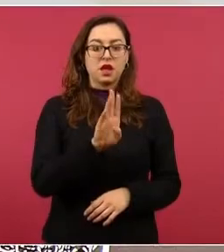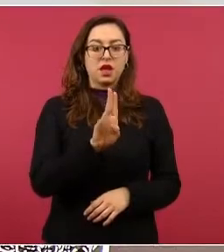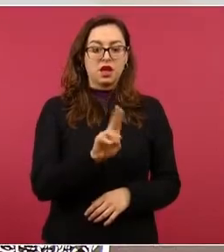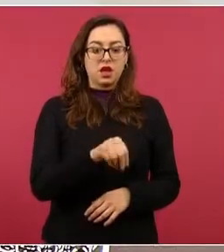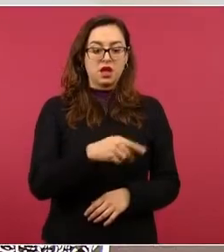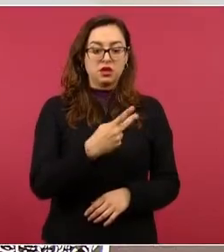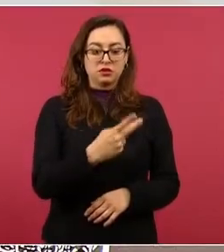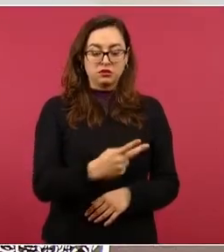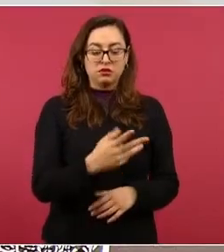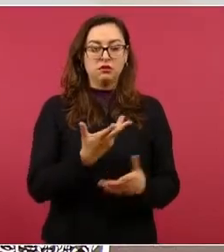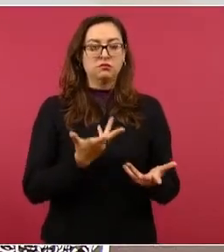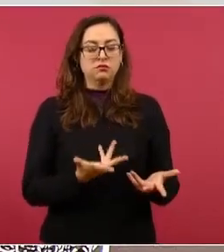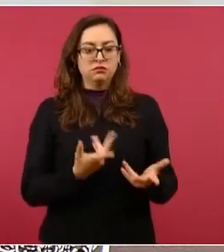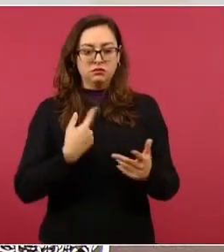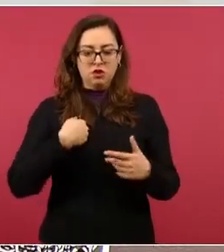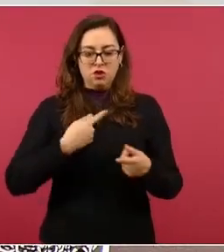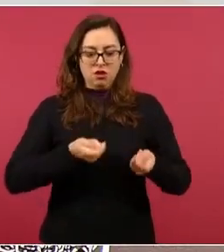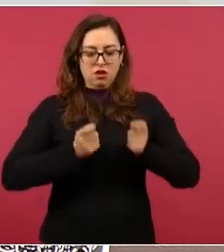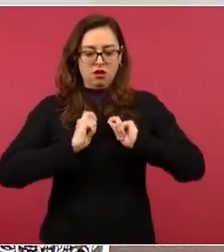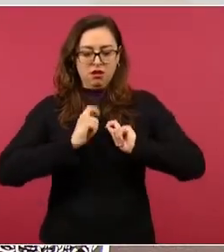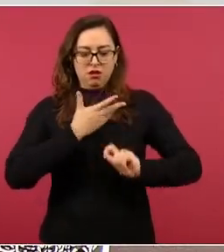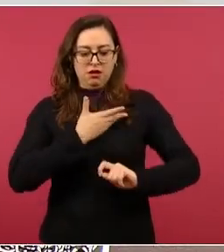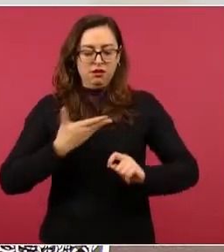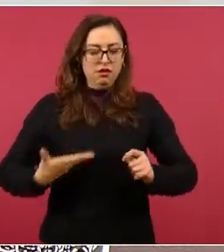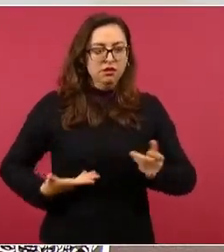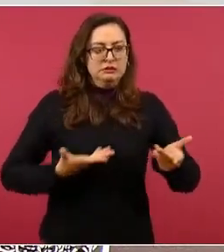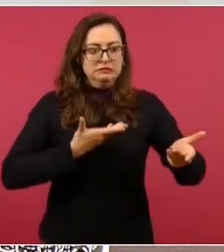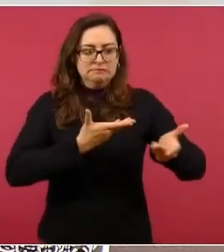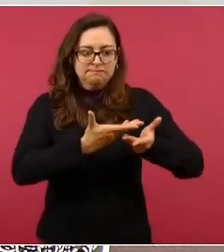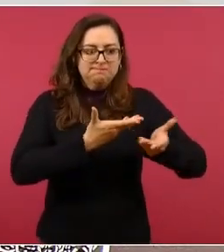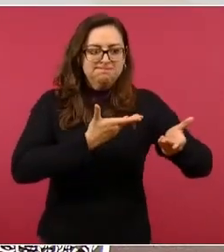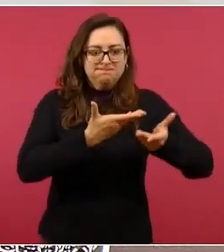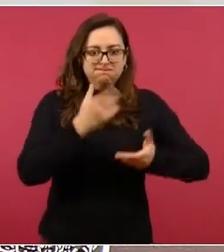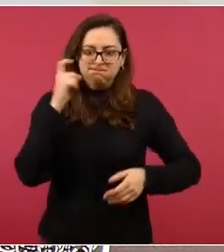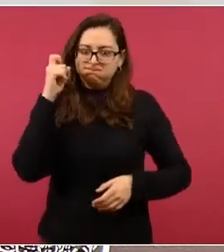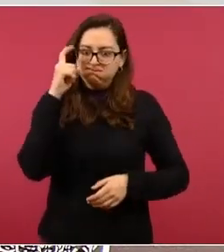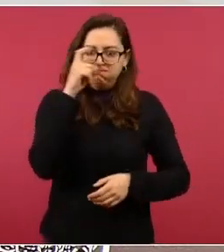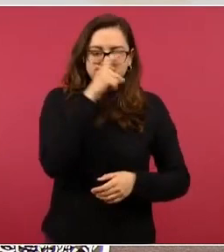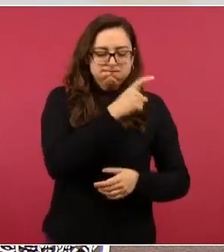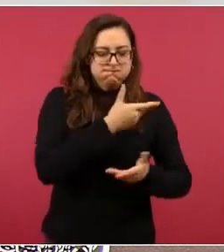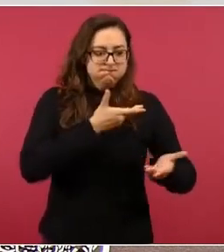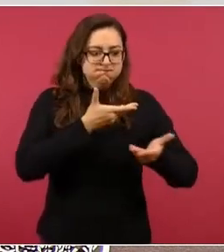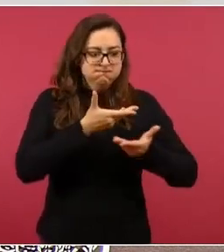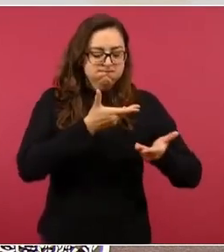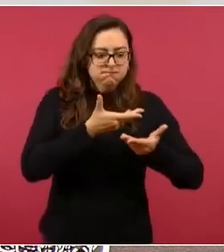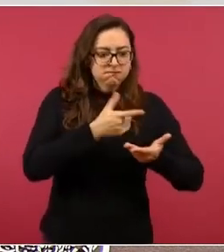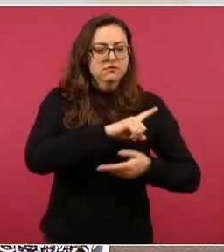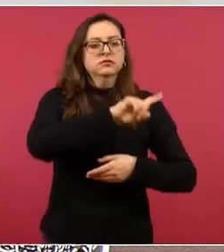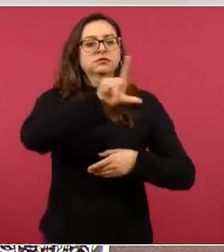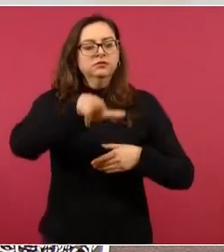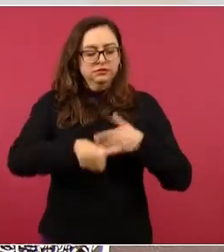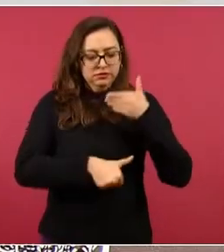difícil al principio, luego muy bien, muy bien.